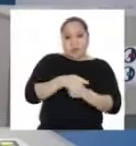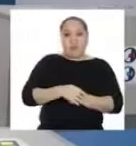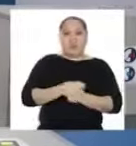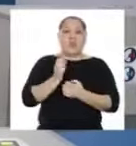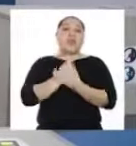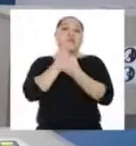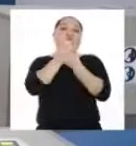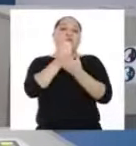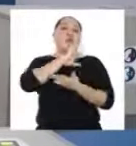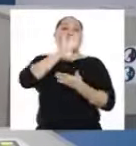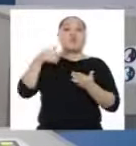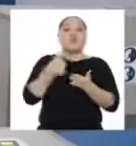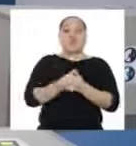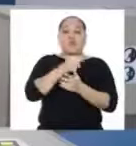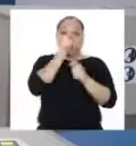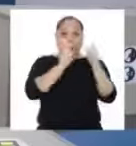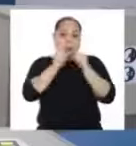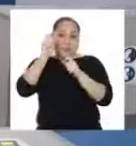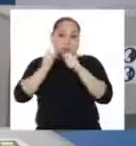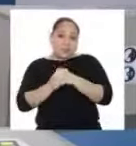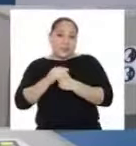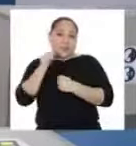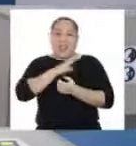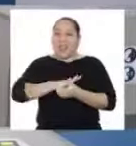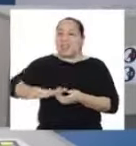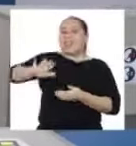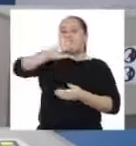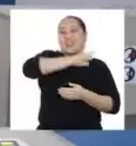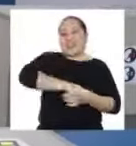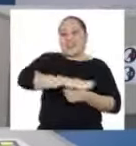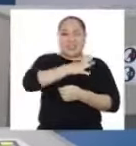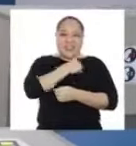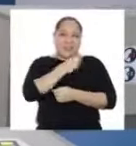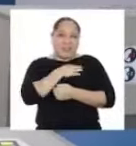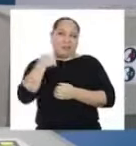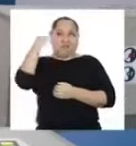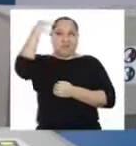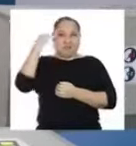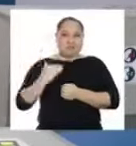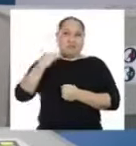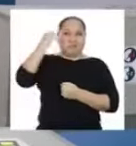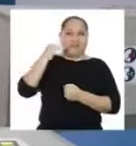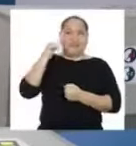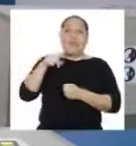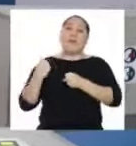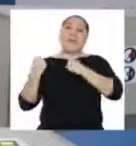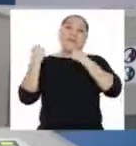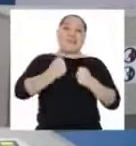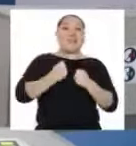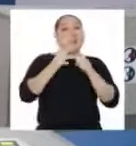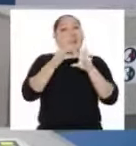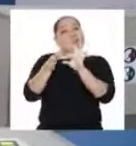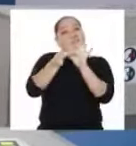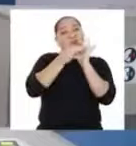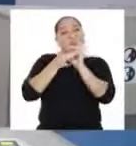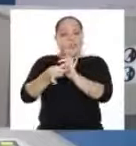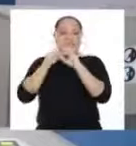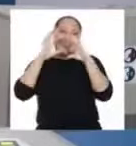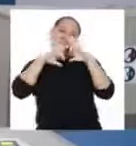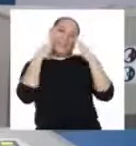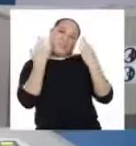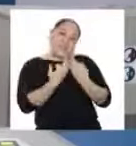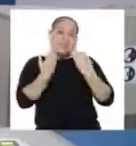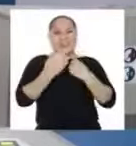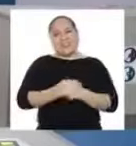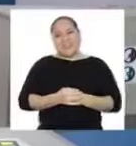aquí sirven a todas las personas de todas las edades y pueden fortalecer y unir